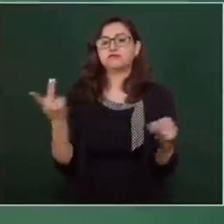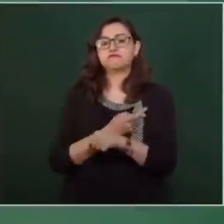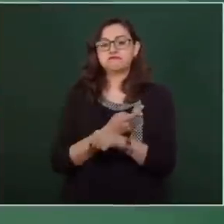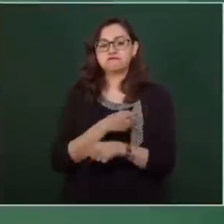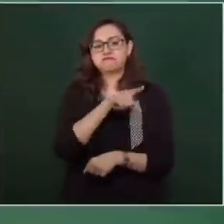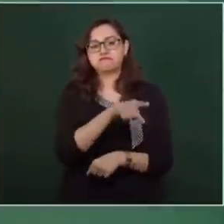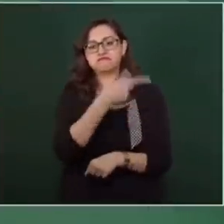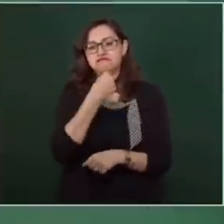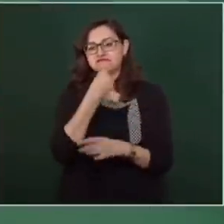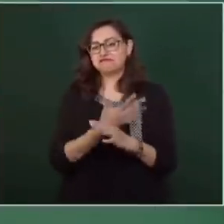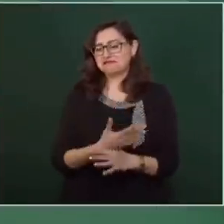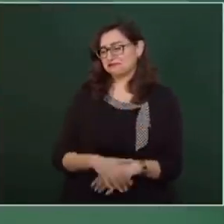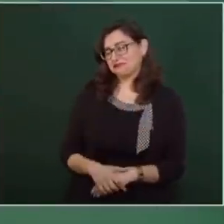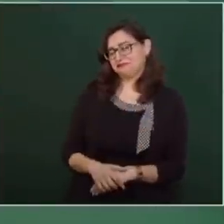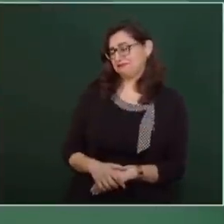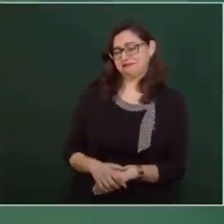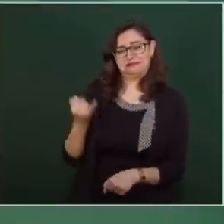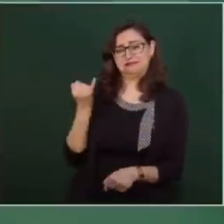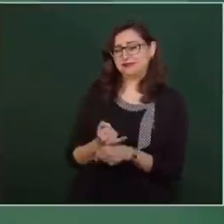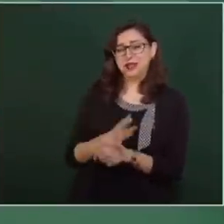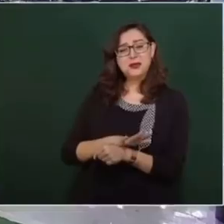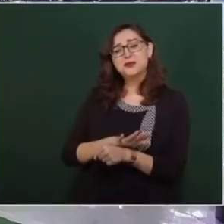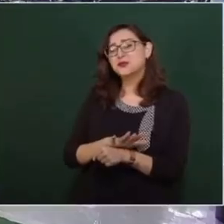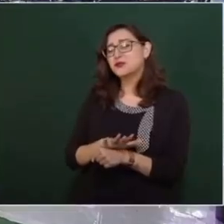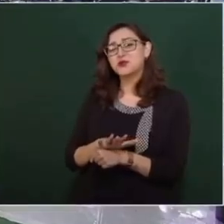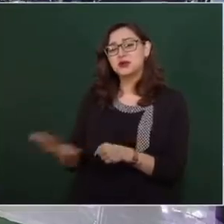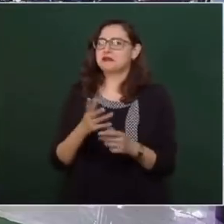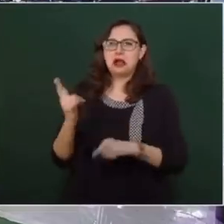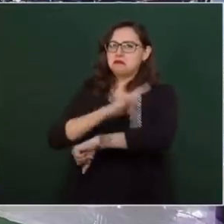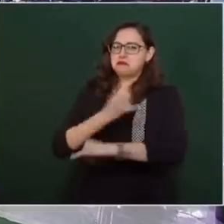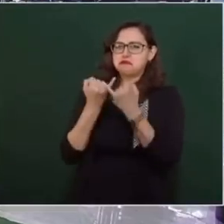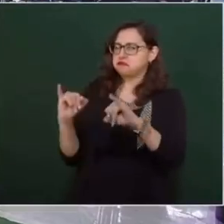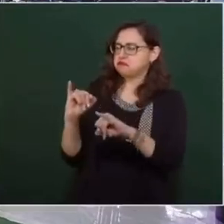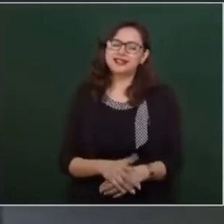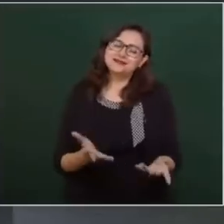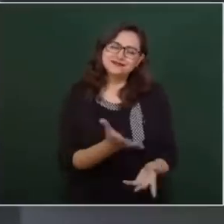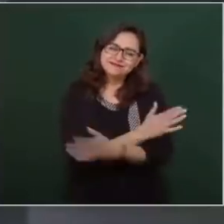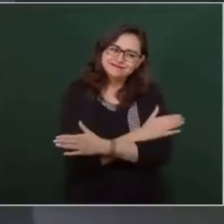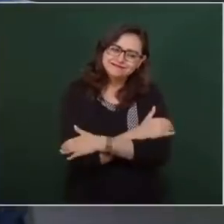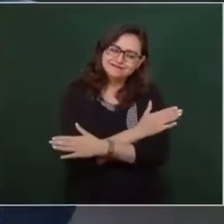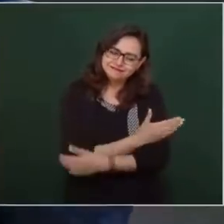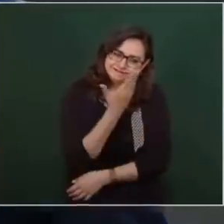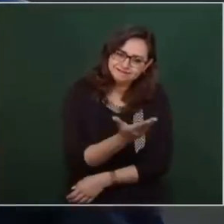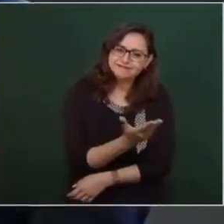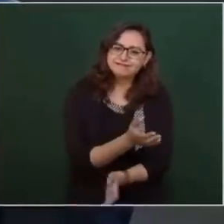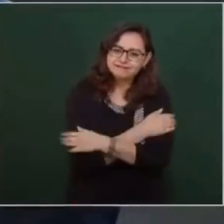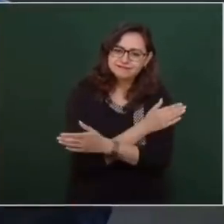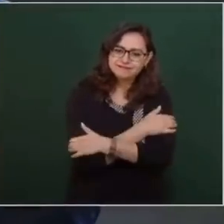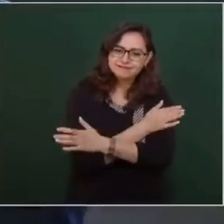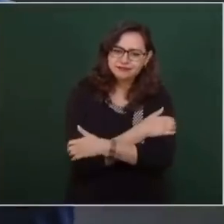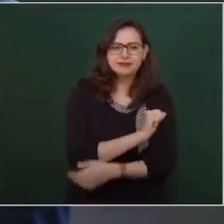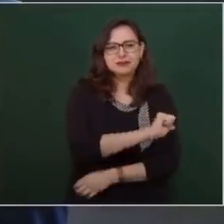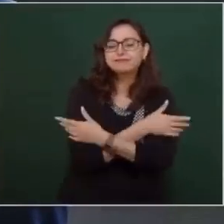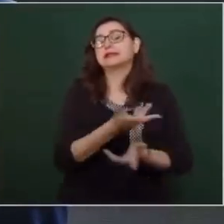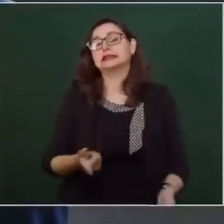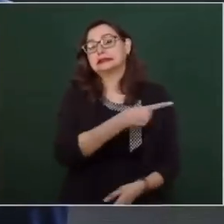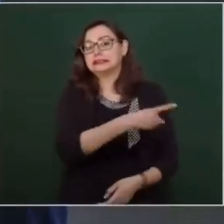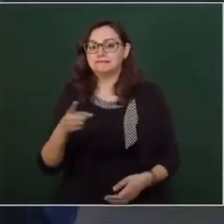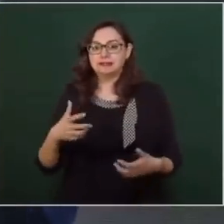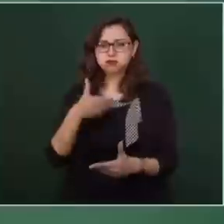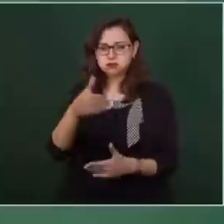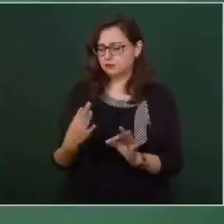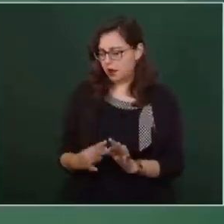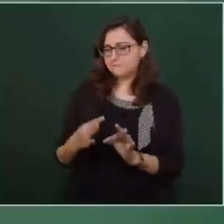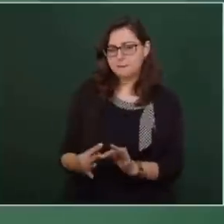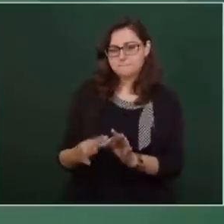aseguró que no iba a ser posible, que guardaran el tuit. Un abrazo para Jorge, y así para muchos otros, que les gana su